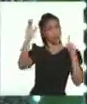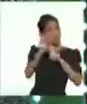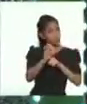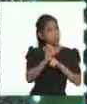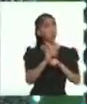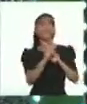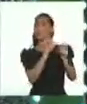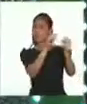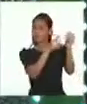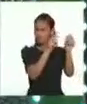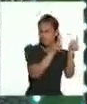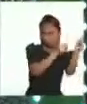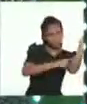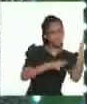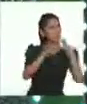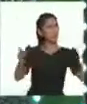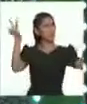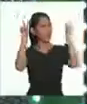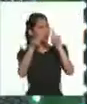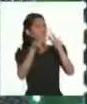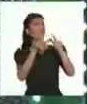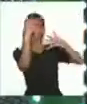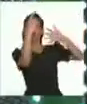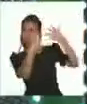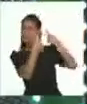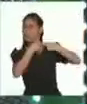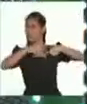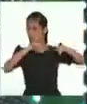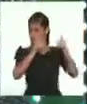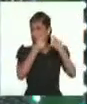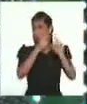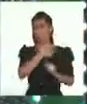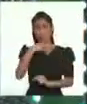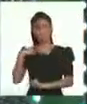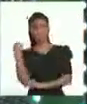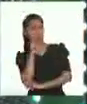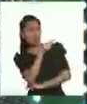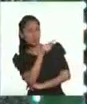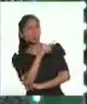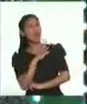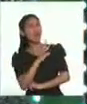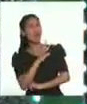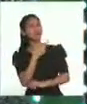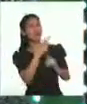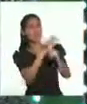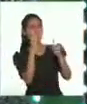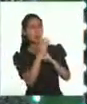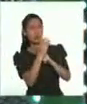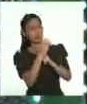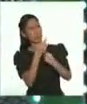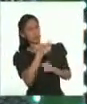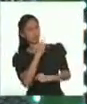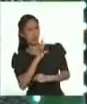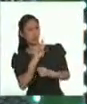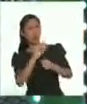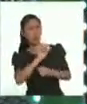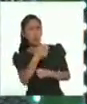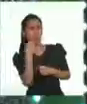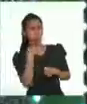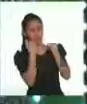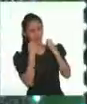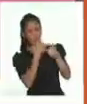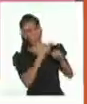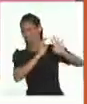tradiciones, lenguas, valores y reglas diferentes. Cuando no valoramos y respetamos a alguien que tiene una cultura diferente a la propia, lo estamos